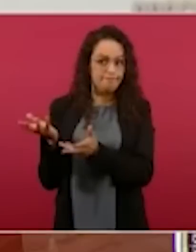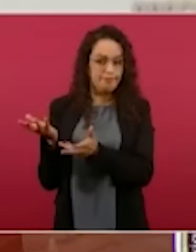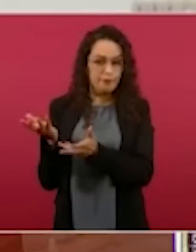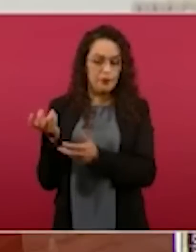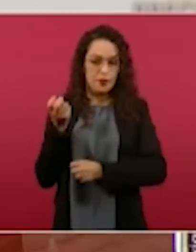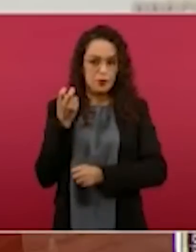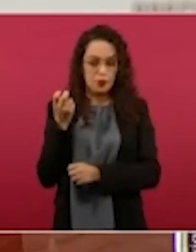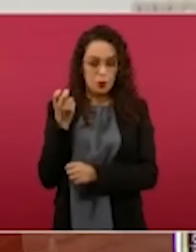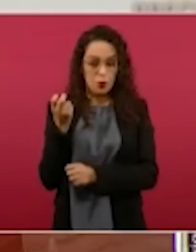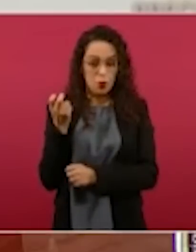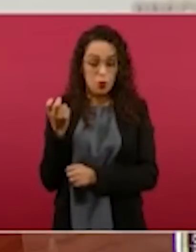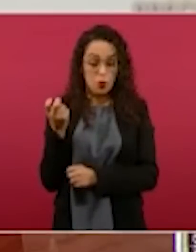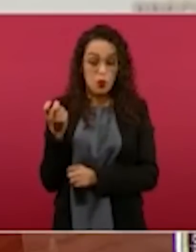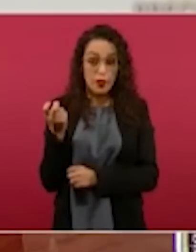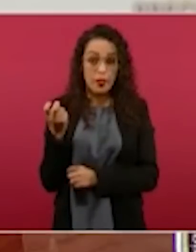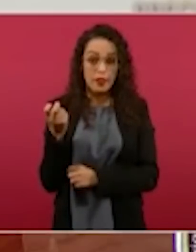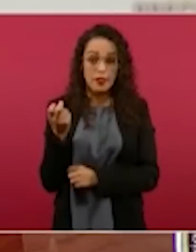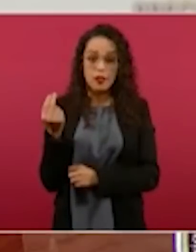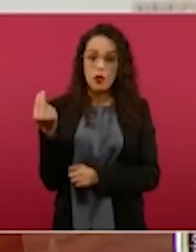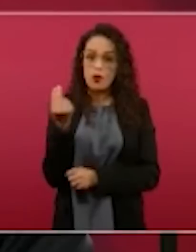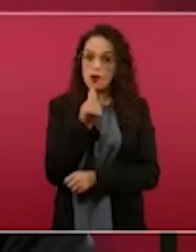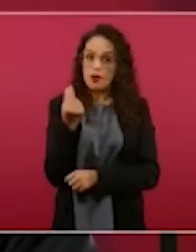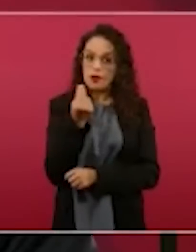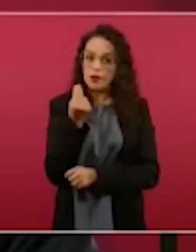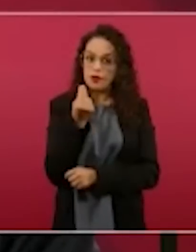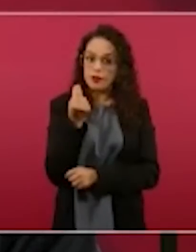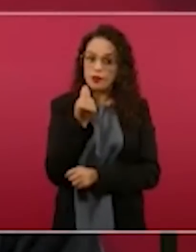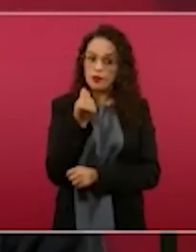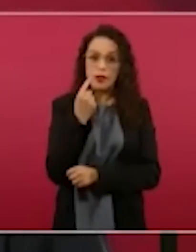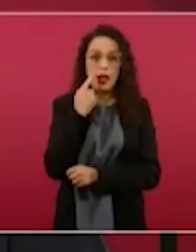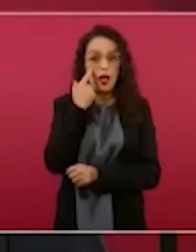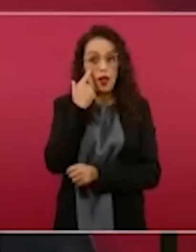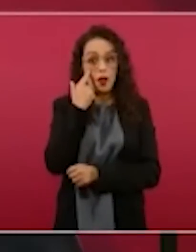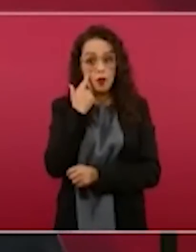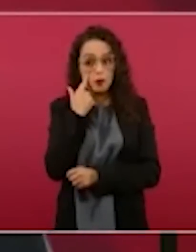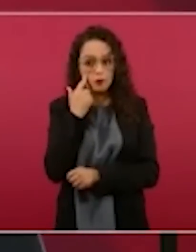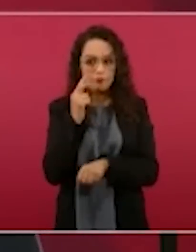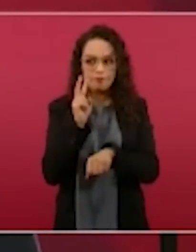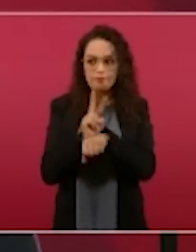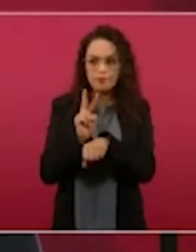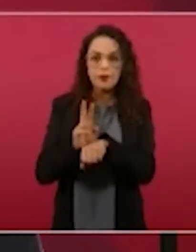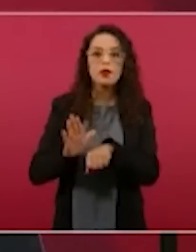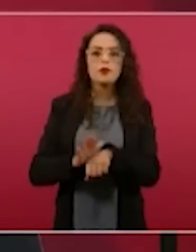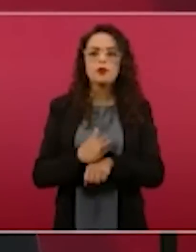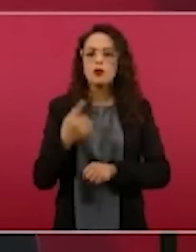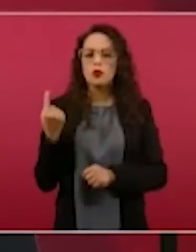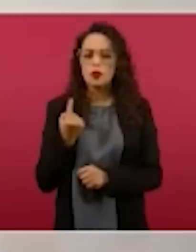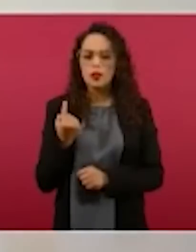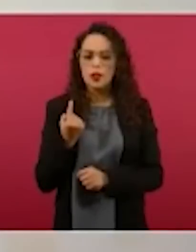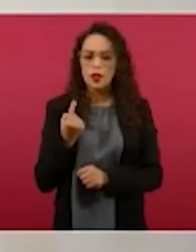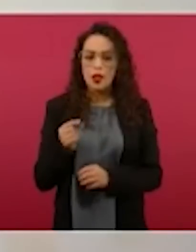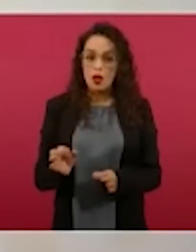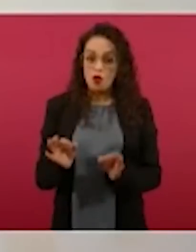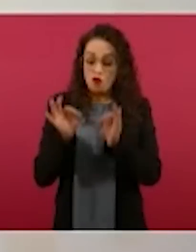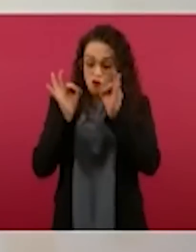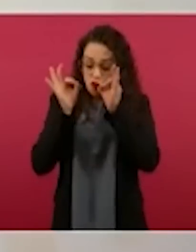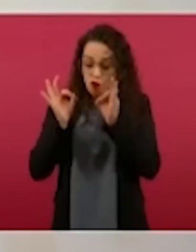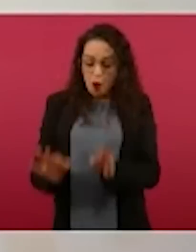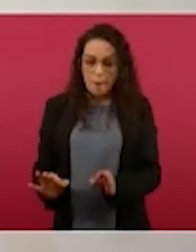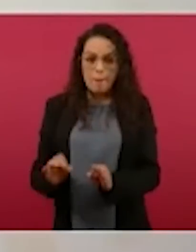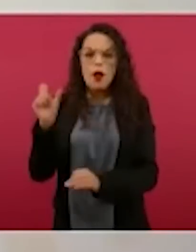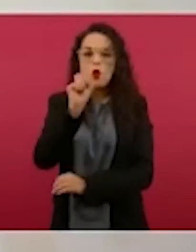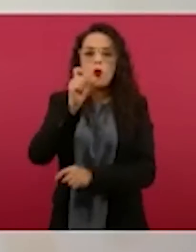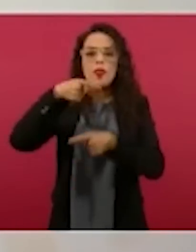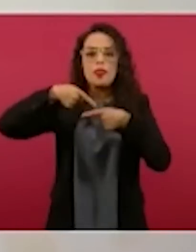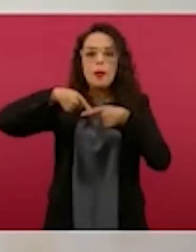hay que estar pendiente, porque formalmente se inicia en octubre